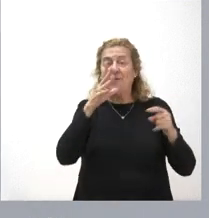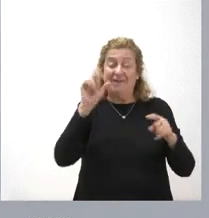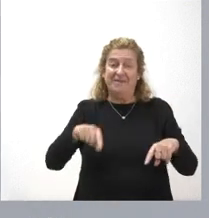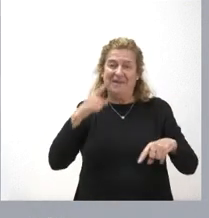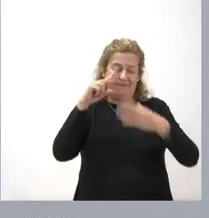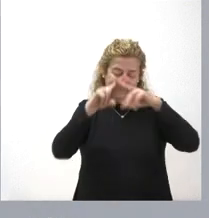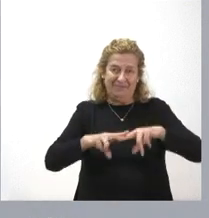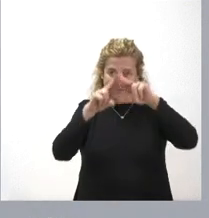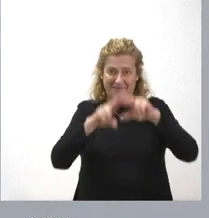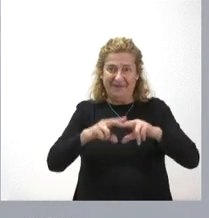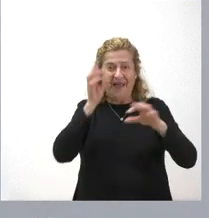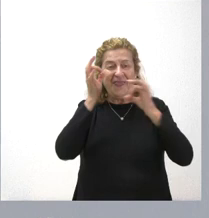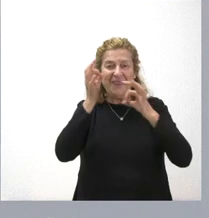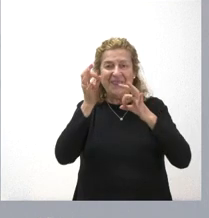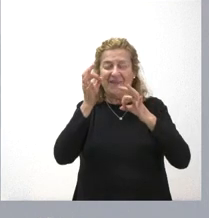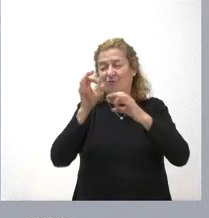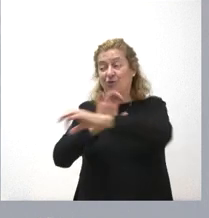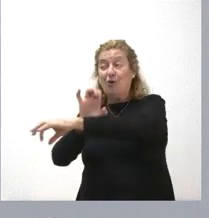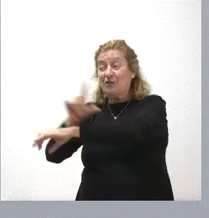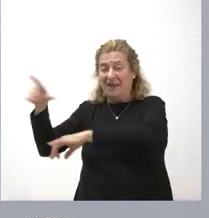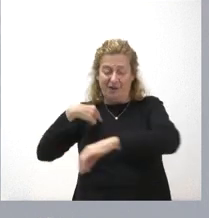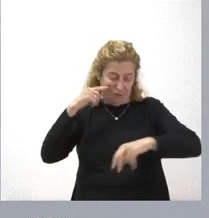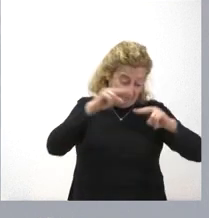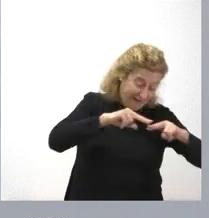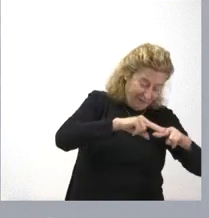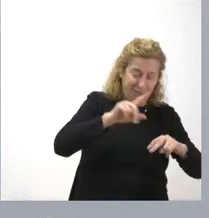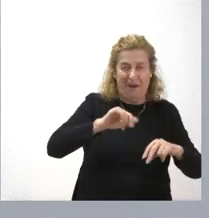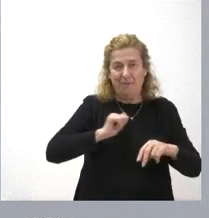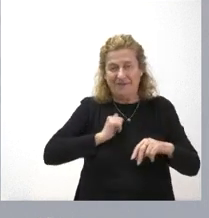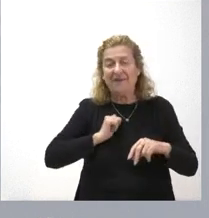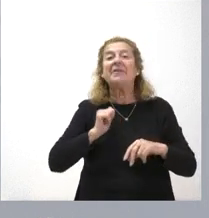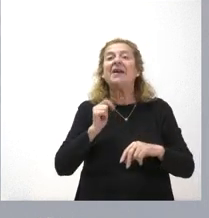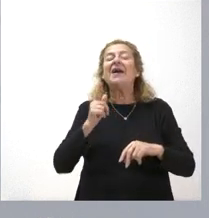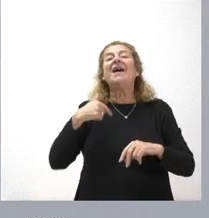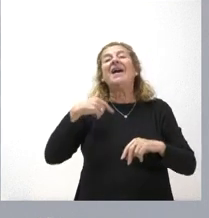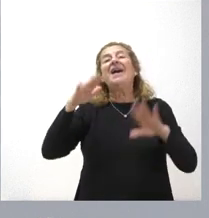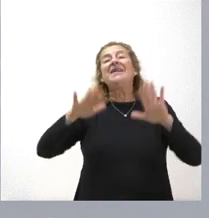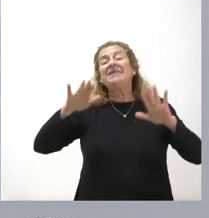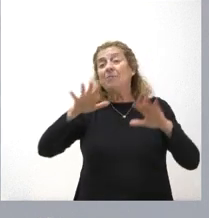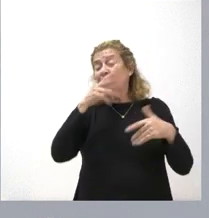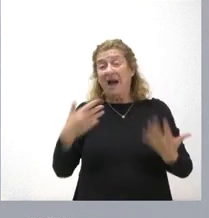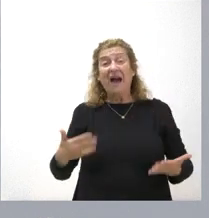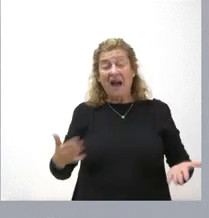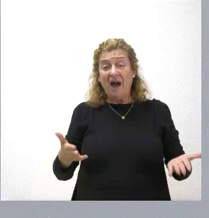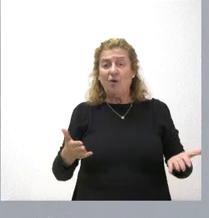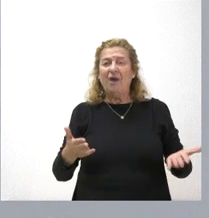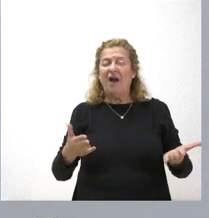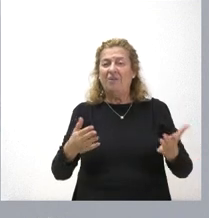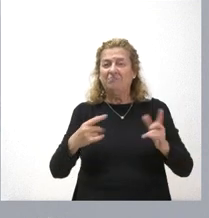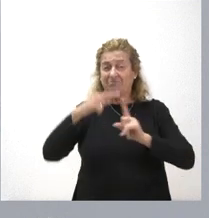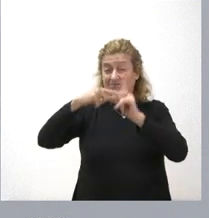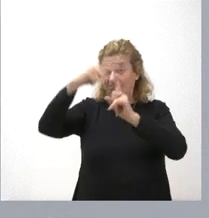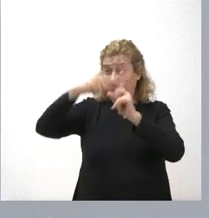que comenzaran las respuestas la consejera de Familia y Guardado de Oportunidades. Estamos en este momento en la incidencia